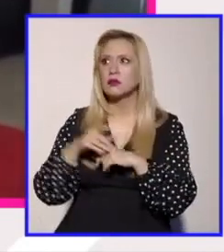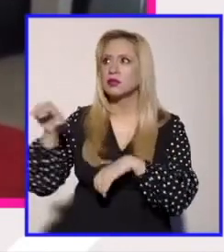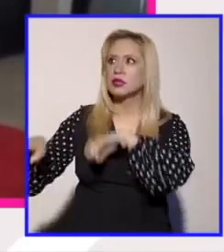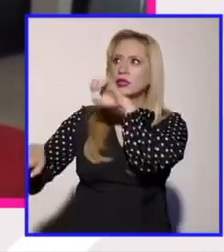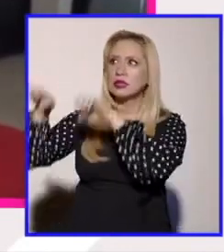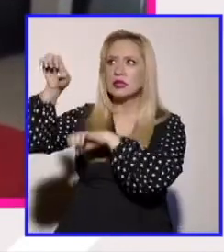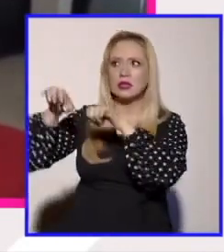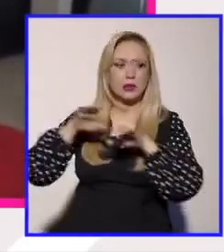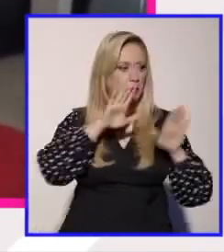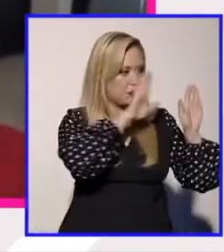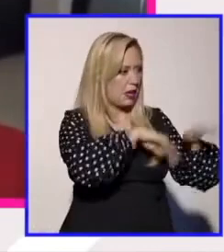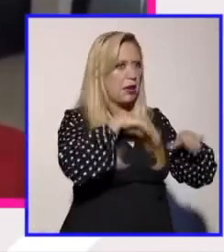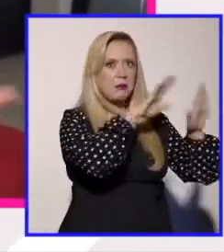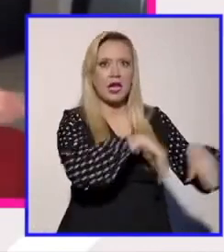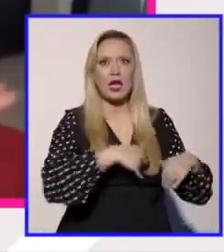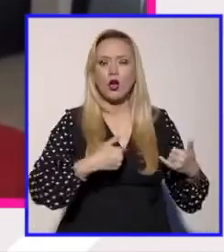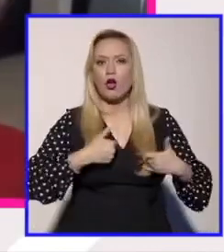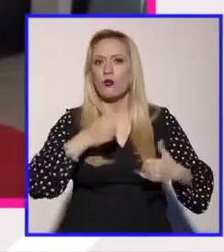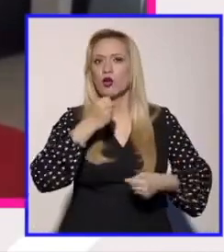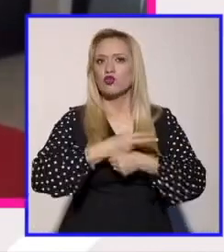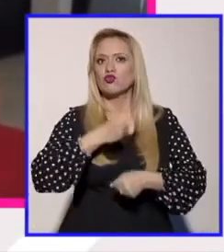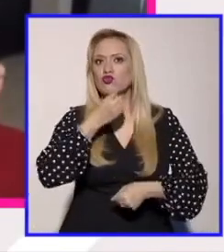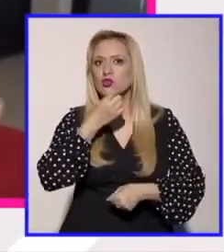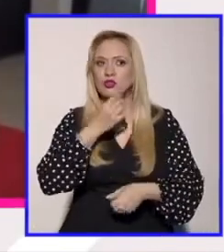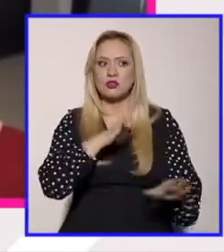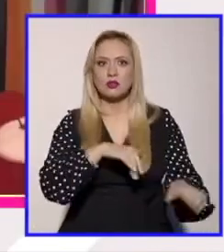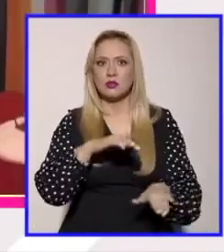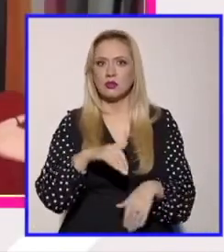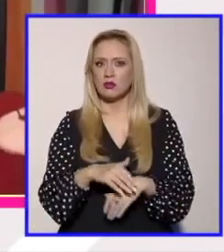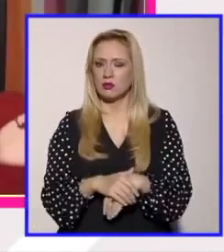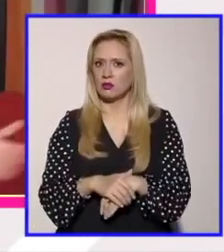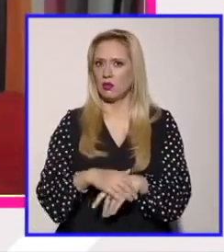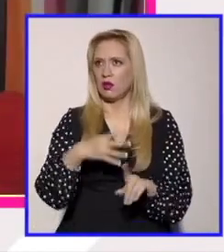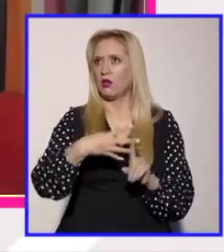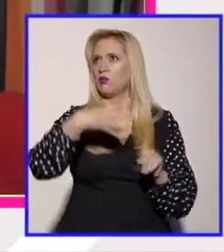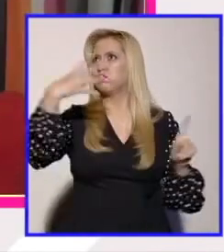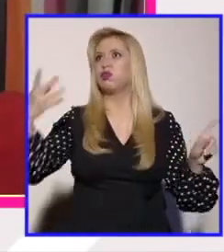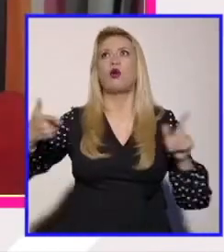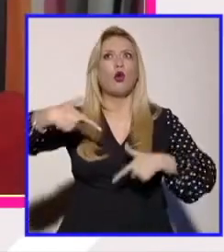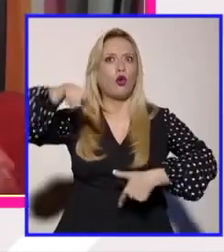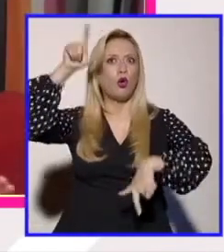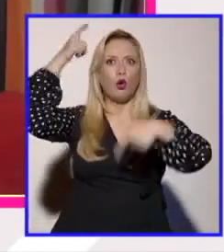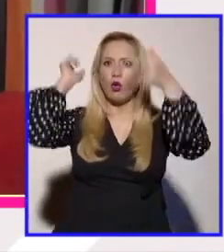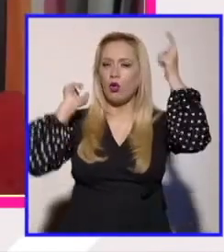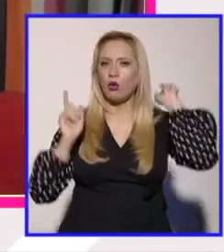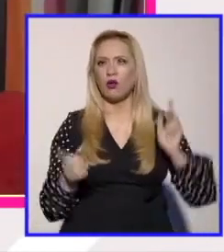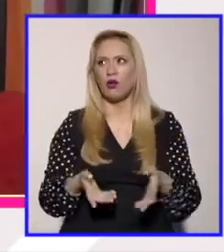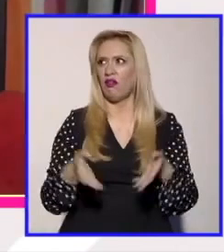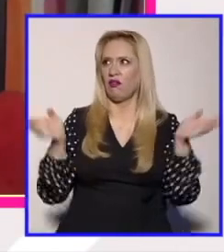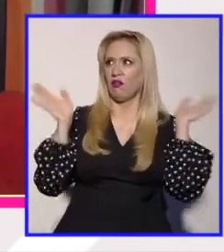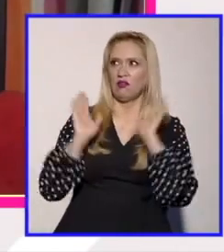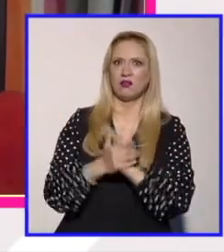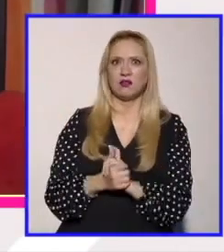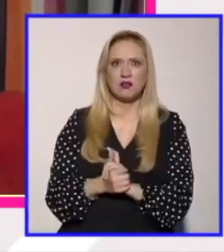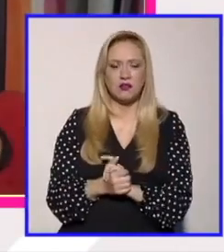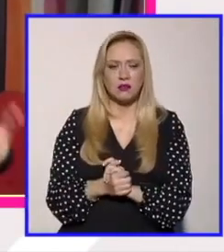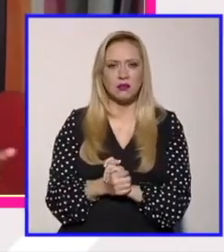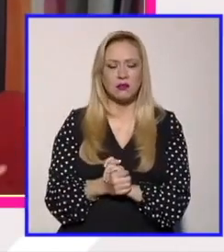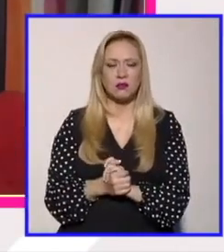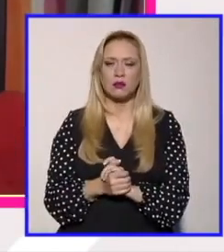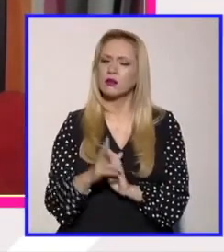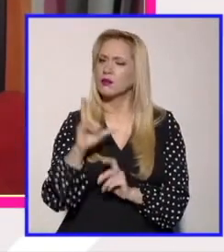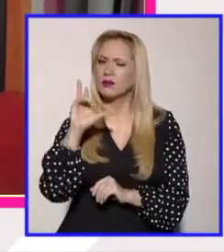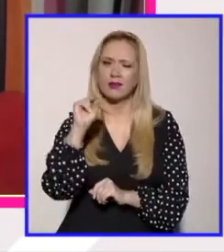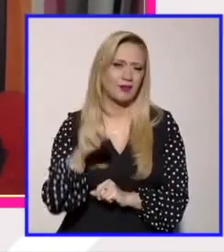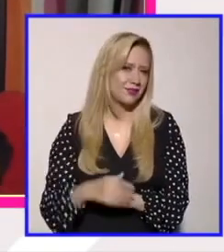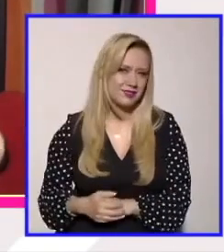los menores, pues claro, porque en los LGBT todo es la locura, ¿no? Pues esto también, y es como en un momento. Claro que no,